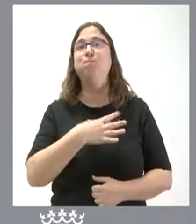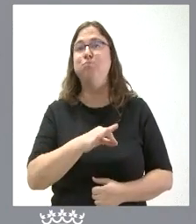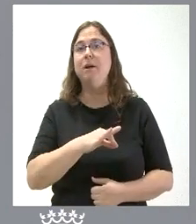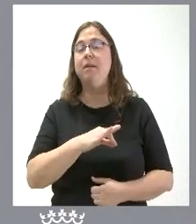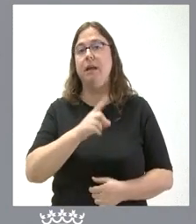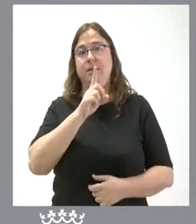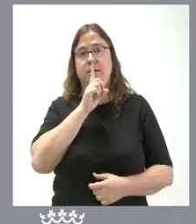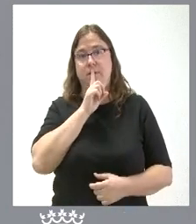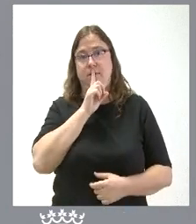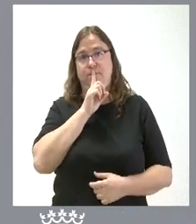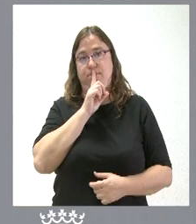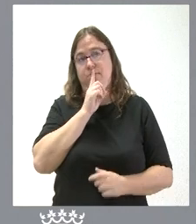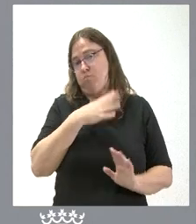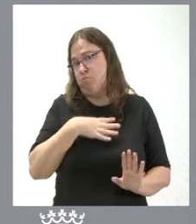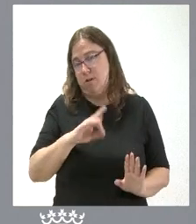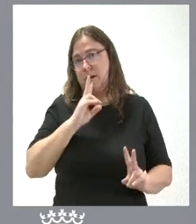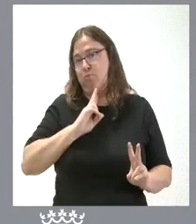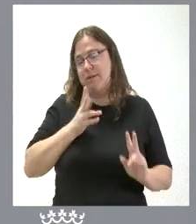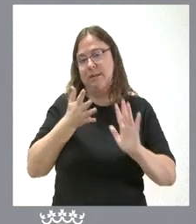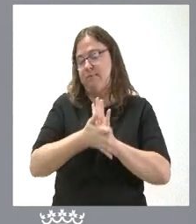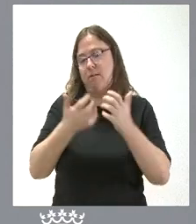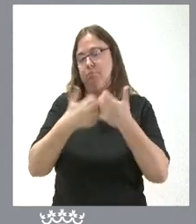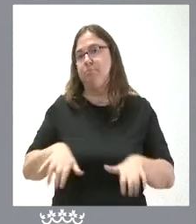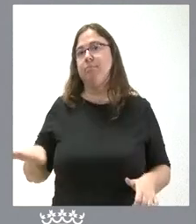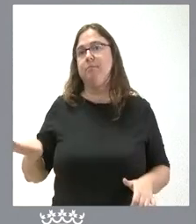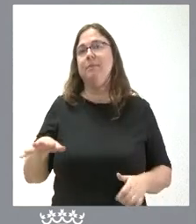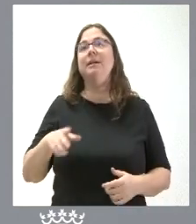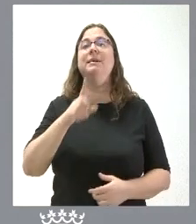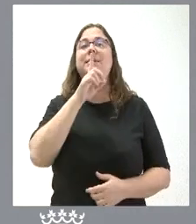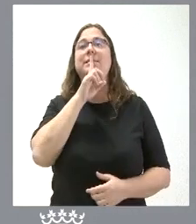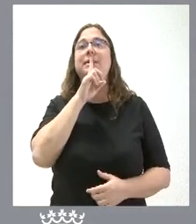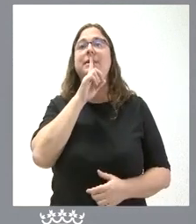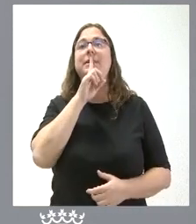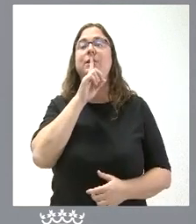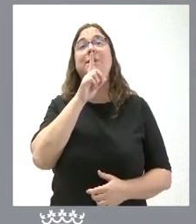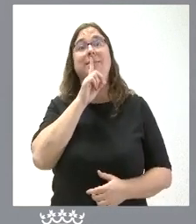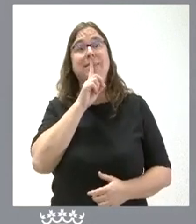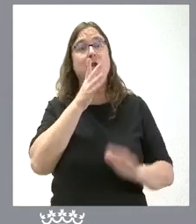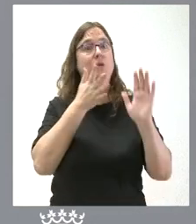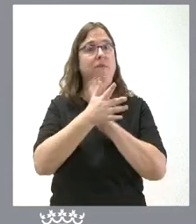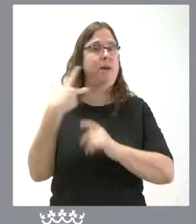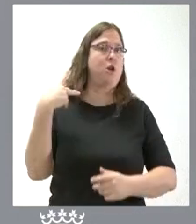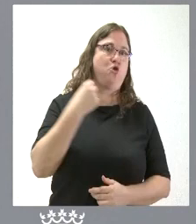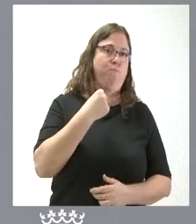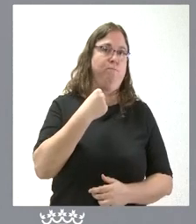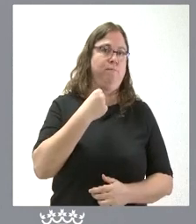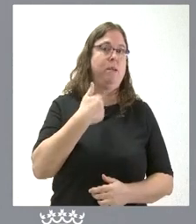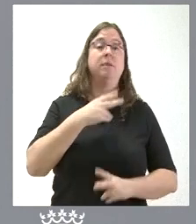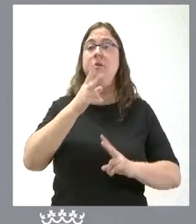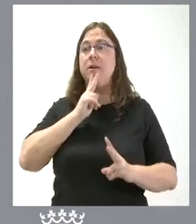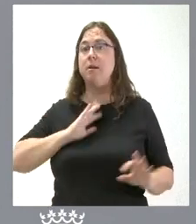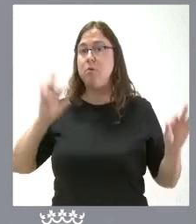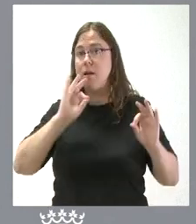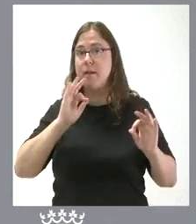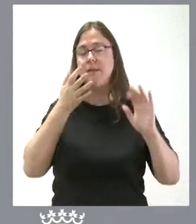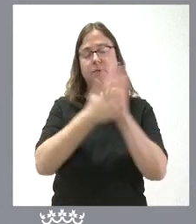silencio que se considera como silencio negativo de no procederse a la contestación